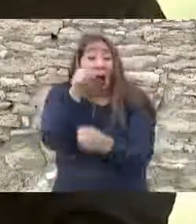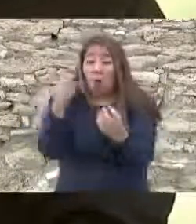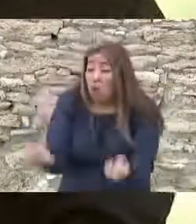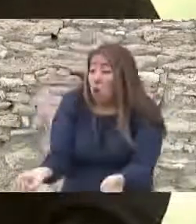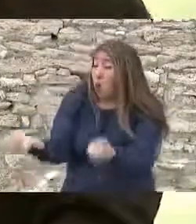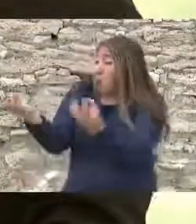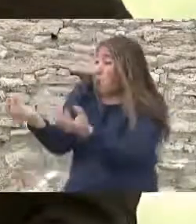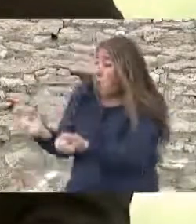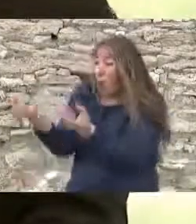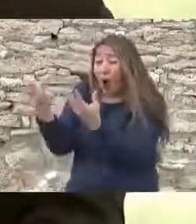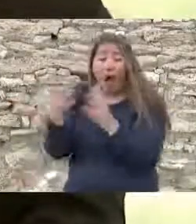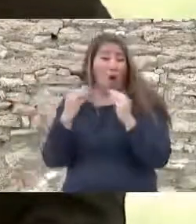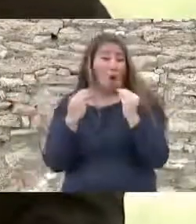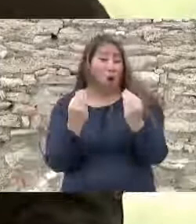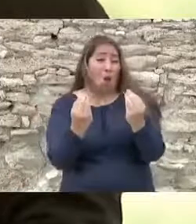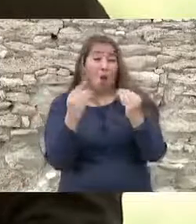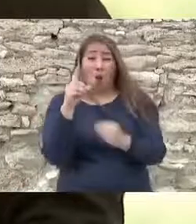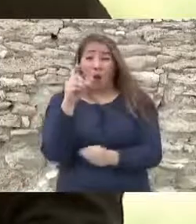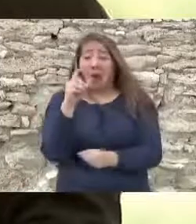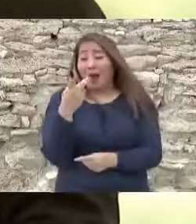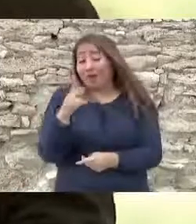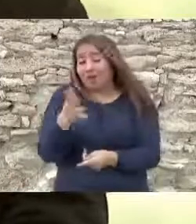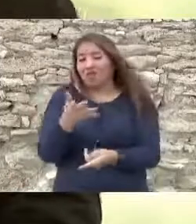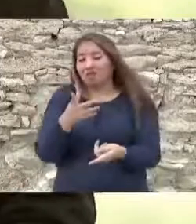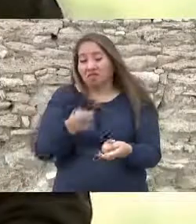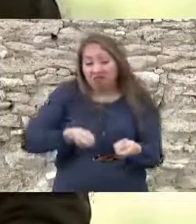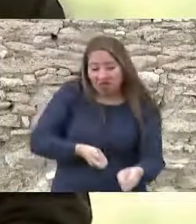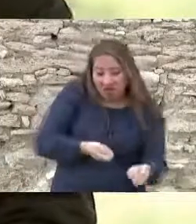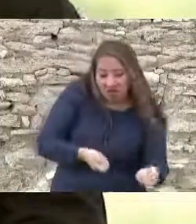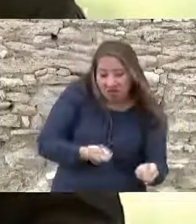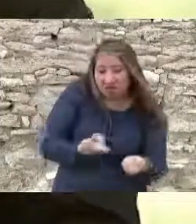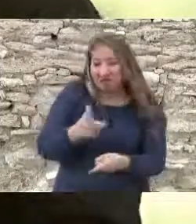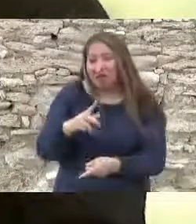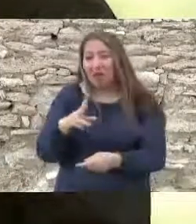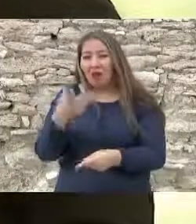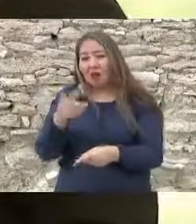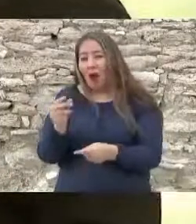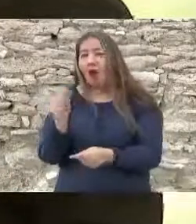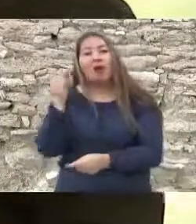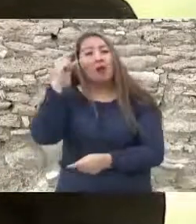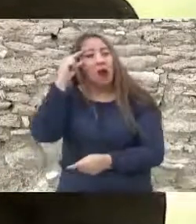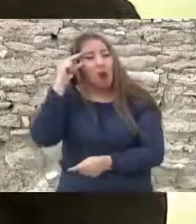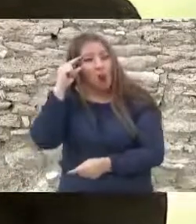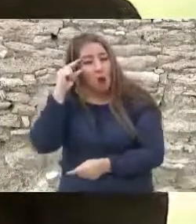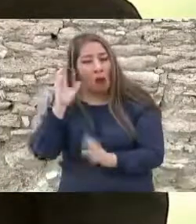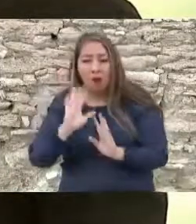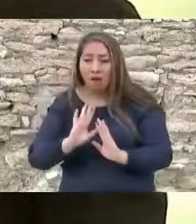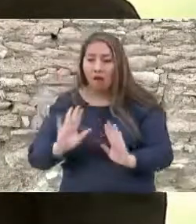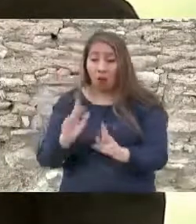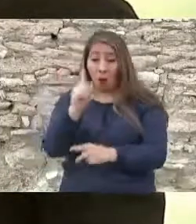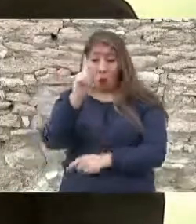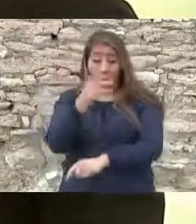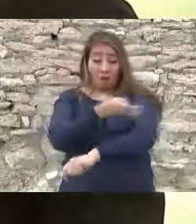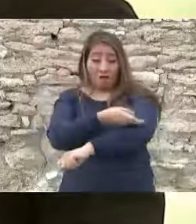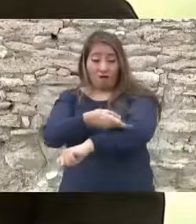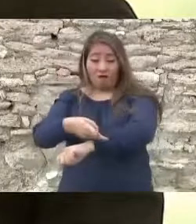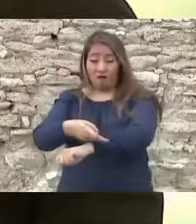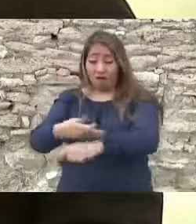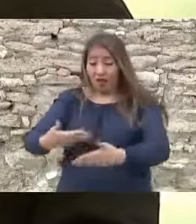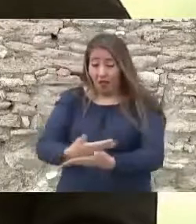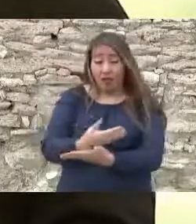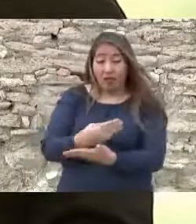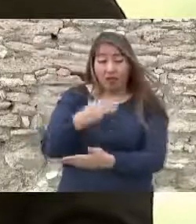base de la ganadería y de varios cultivos, entre ellos el de la vid. Una de estas familias de origen